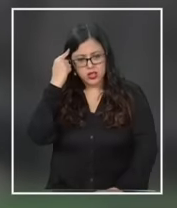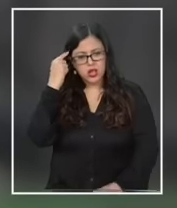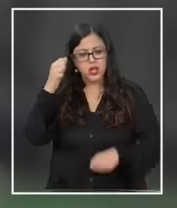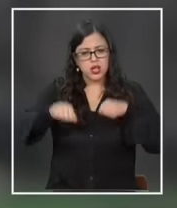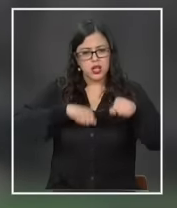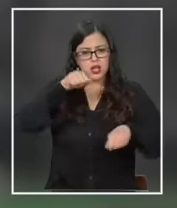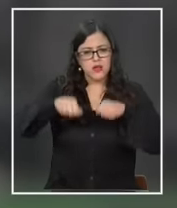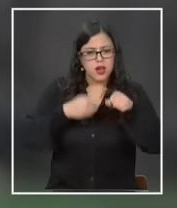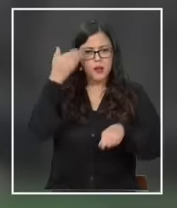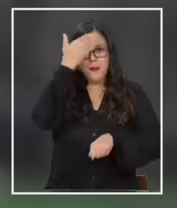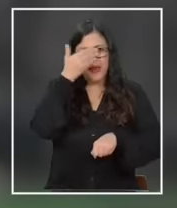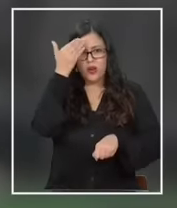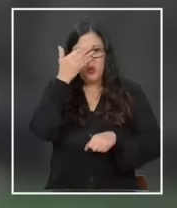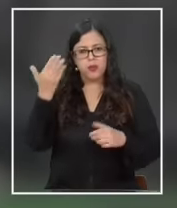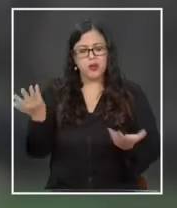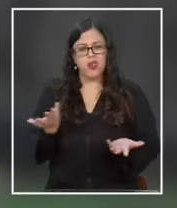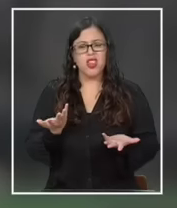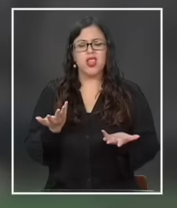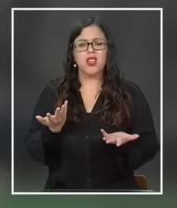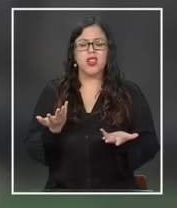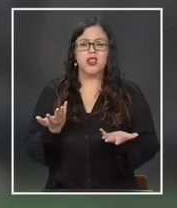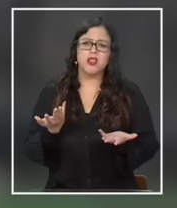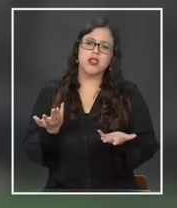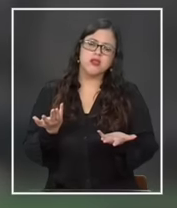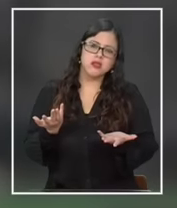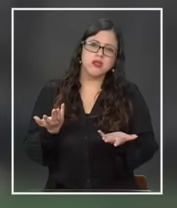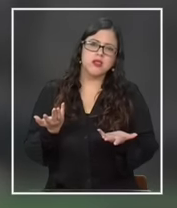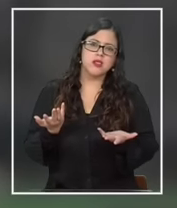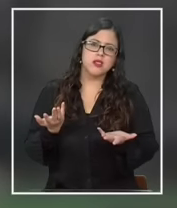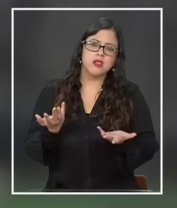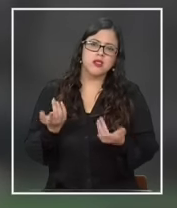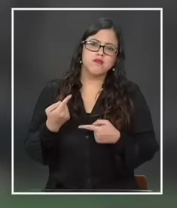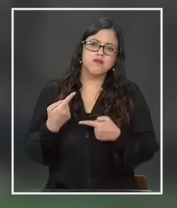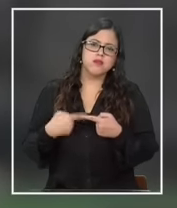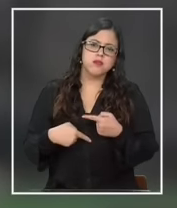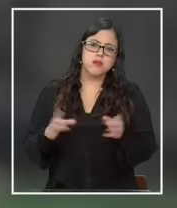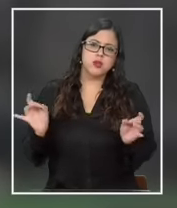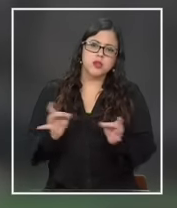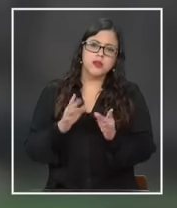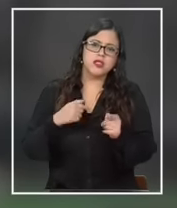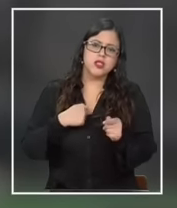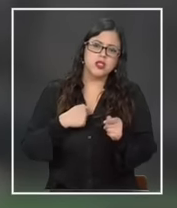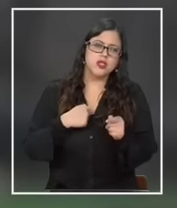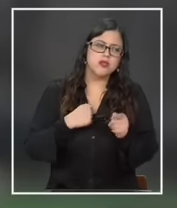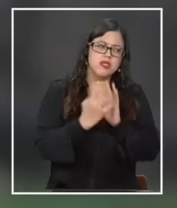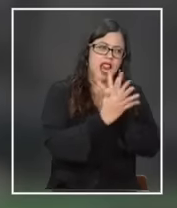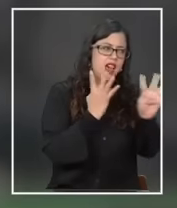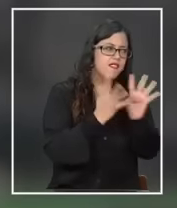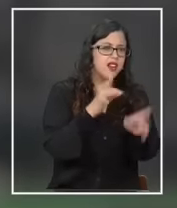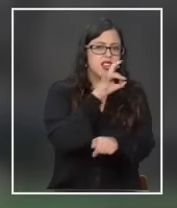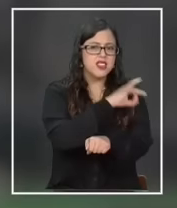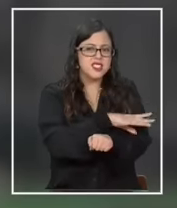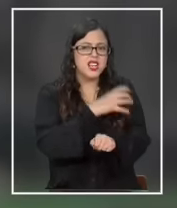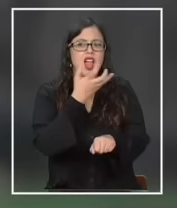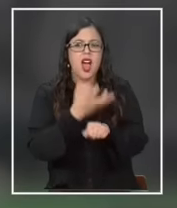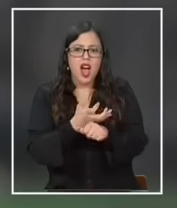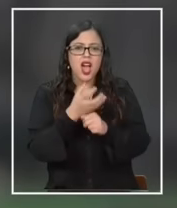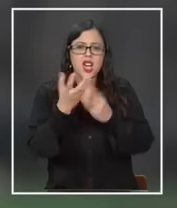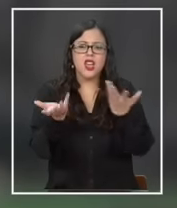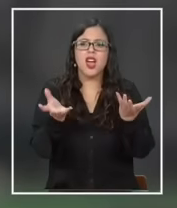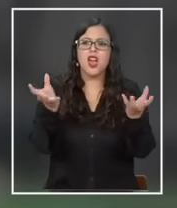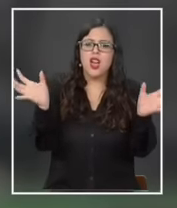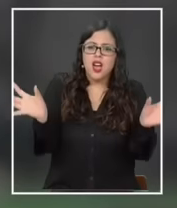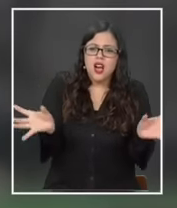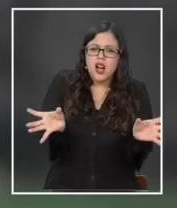preocupado y dije como oye ¿qué pasaría si saco residuos orgánicos de todas las ferias de Chile que era lo que yo pensaba